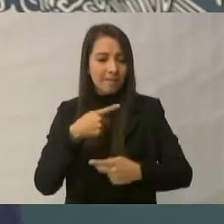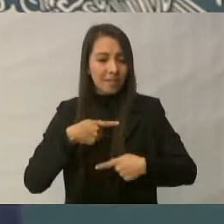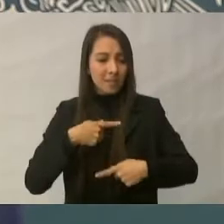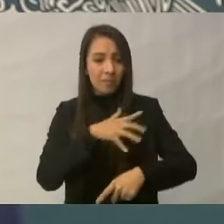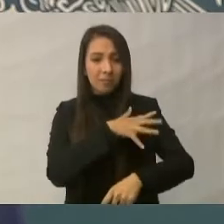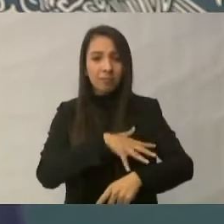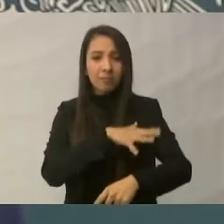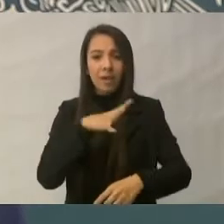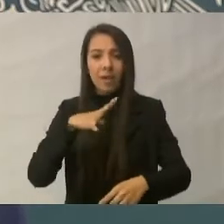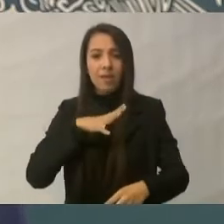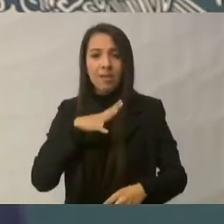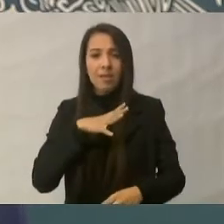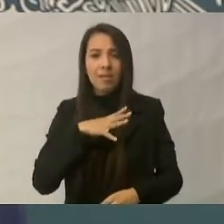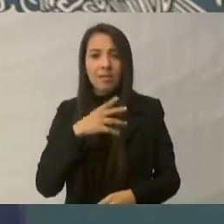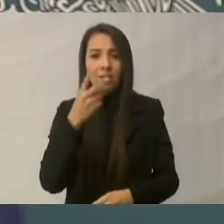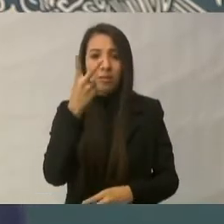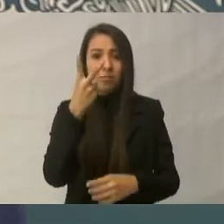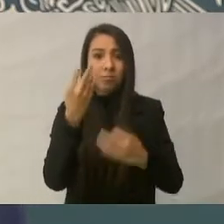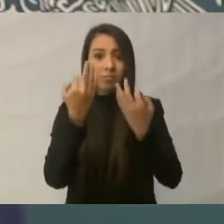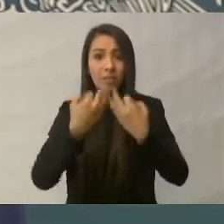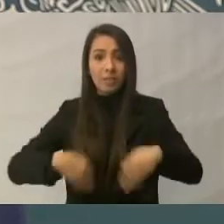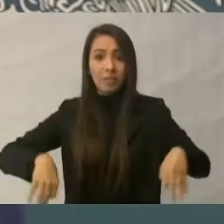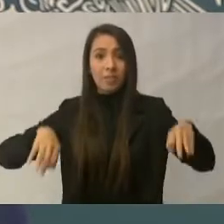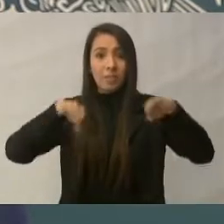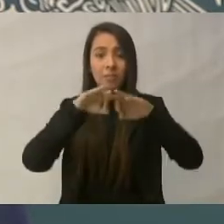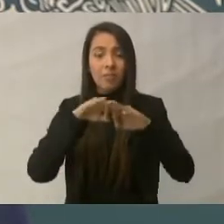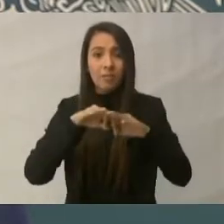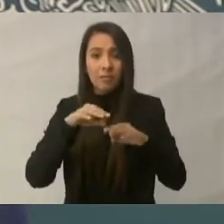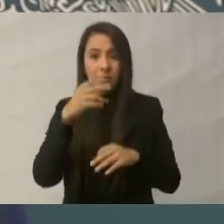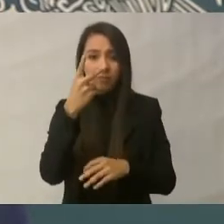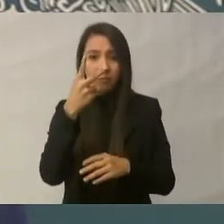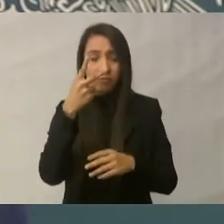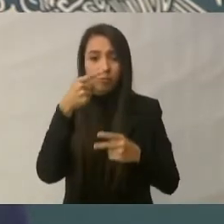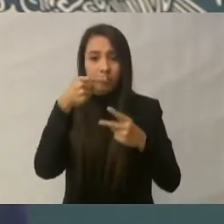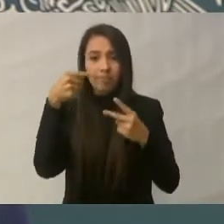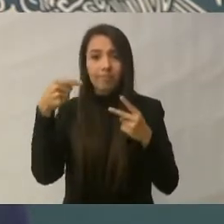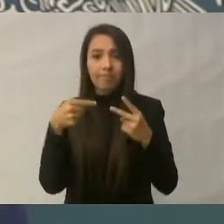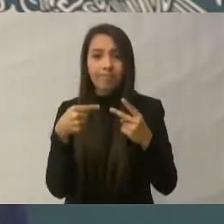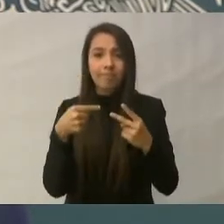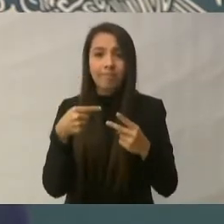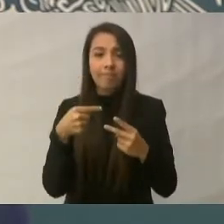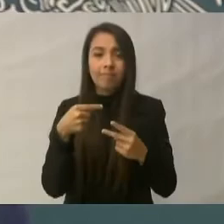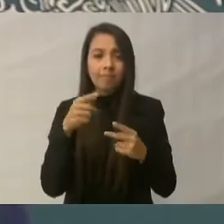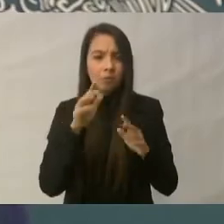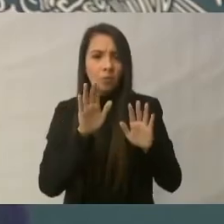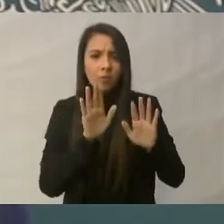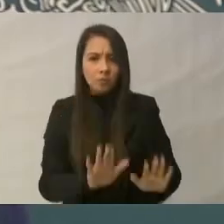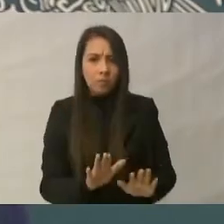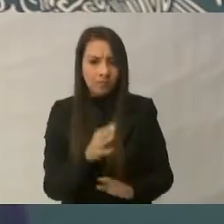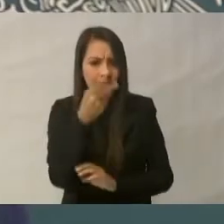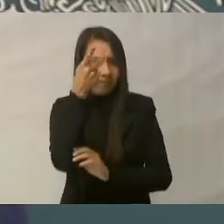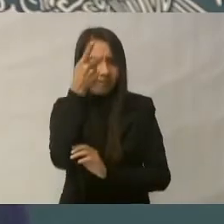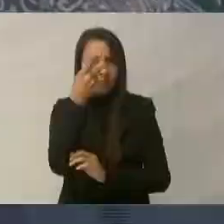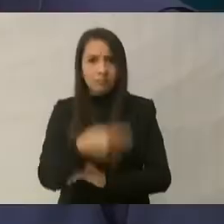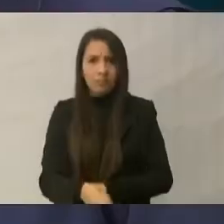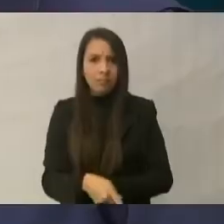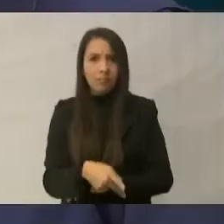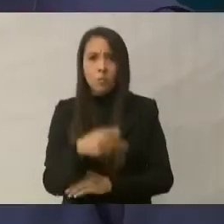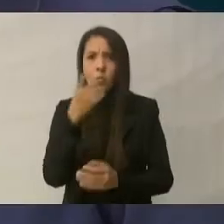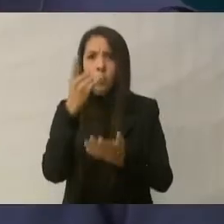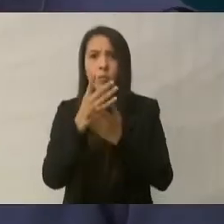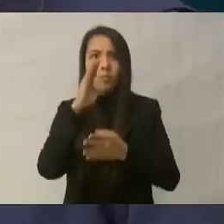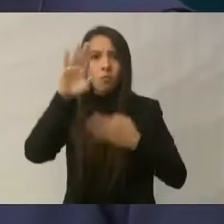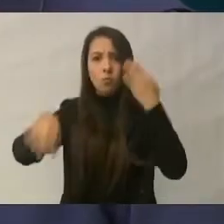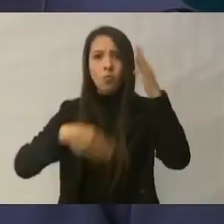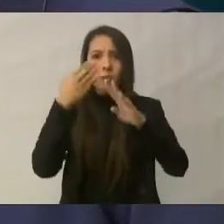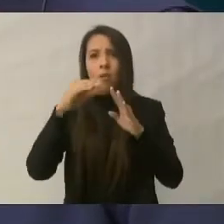dos especies muy importantes, de gran importancia biológica, endémicas, es decir, únicas en el mundo. Solamente en